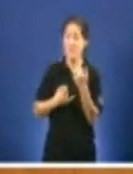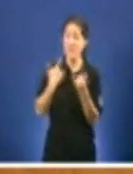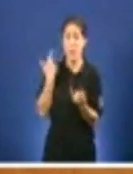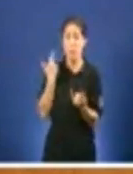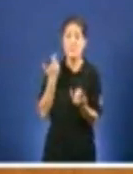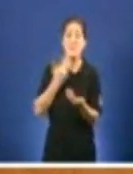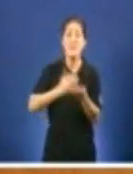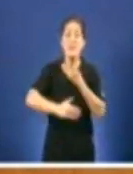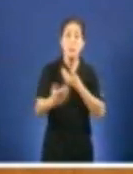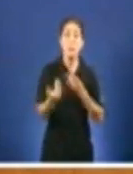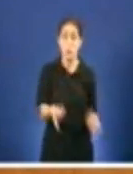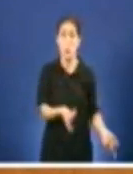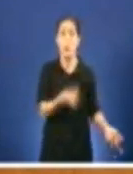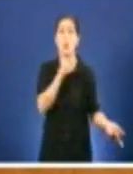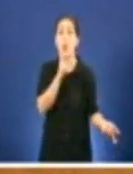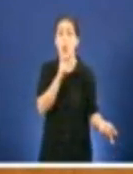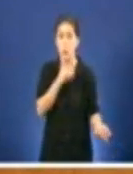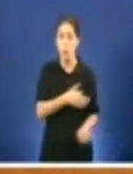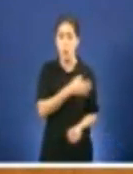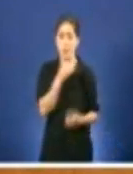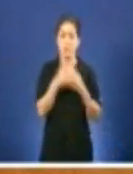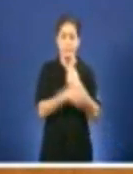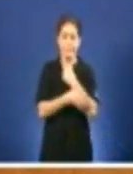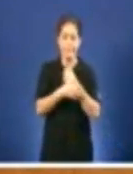Partido Popular e esta miseria que nos ten sometidos. Nada máis, muito obrigado.